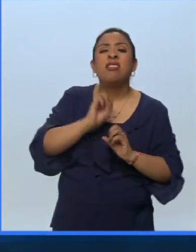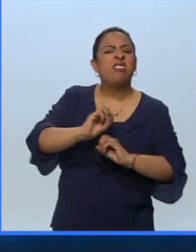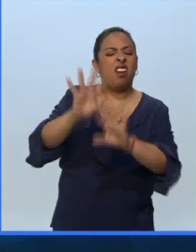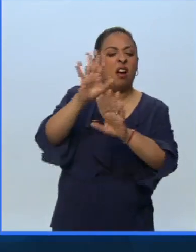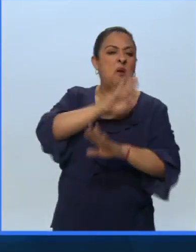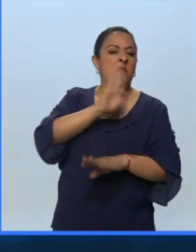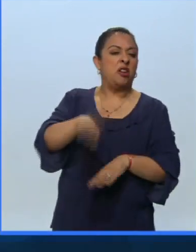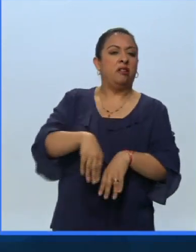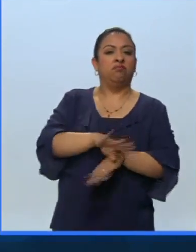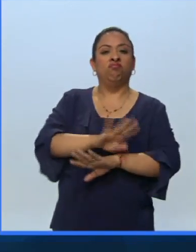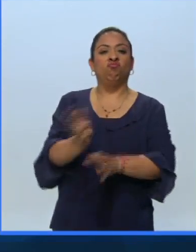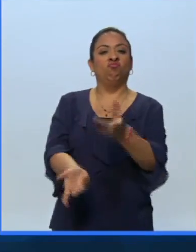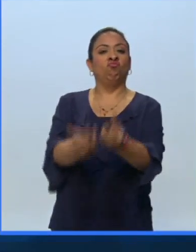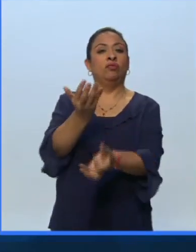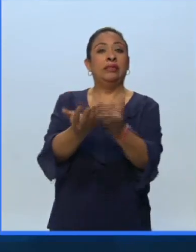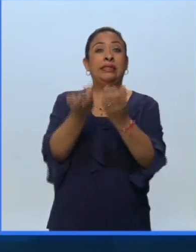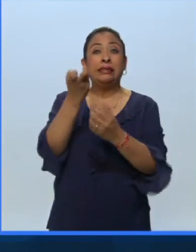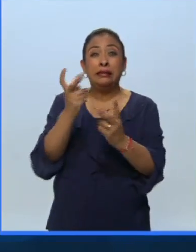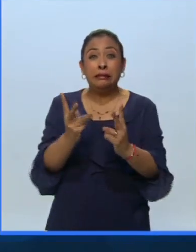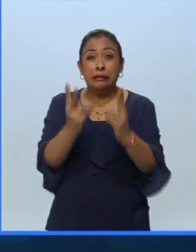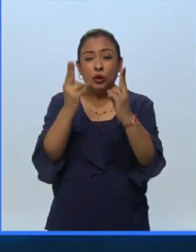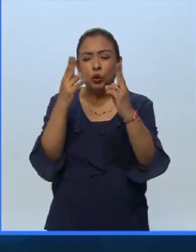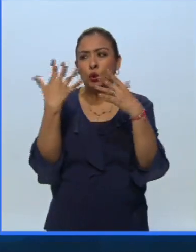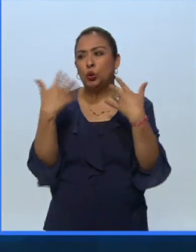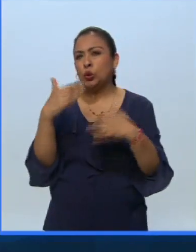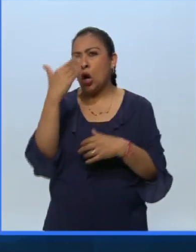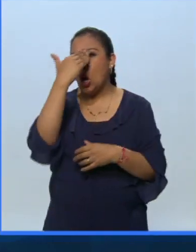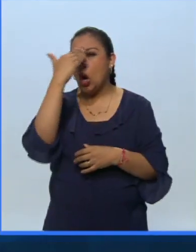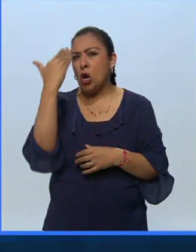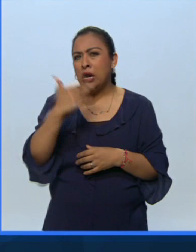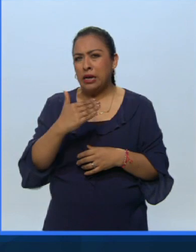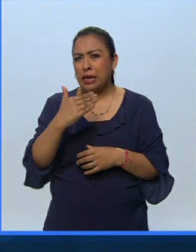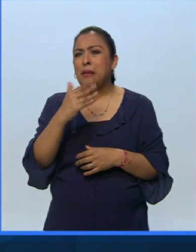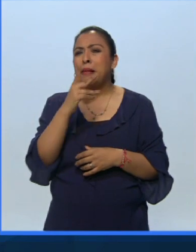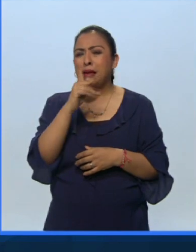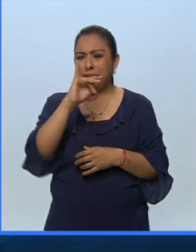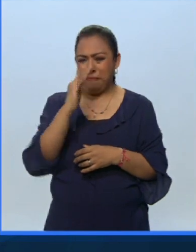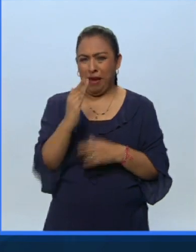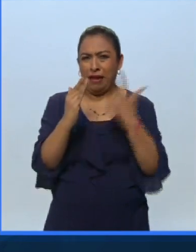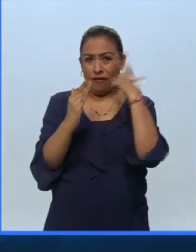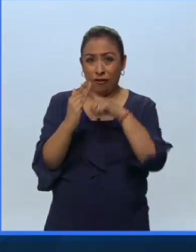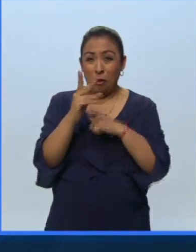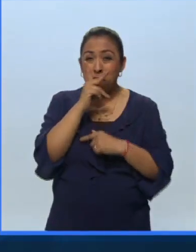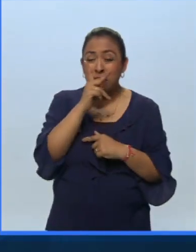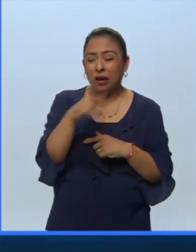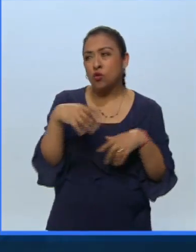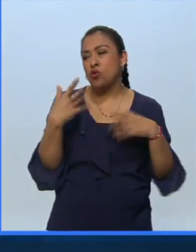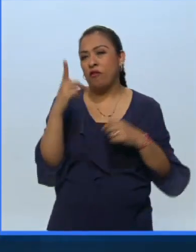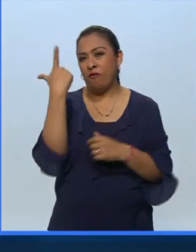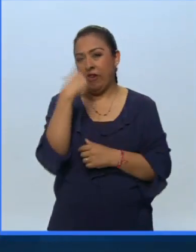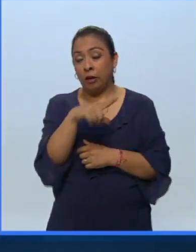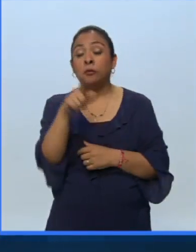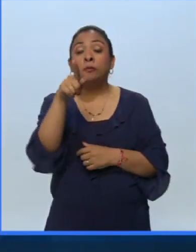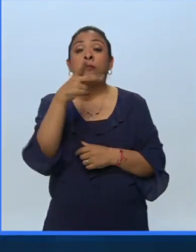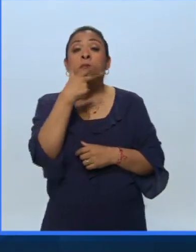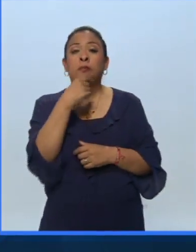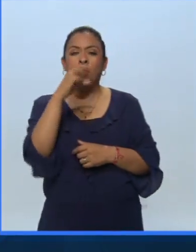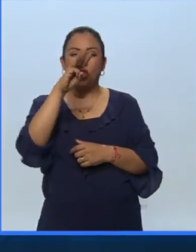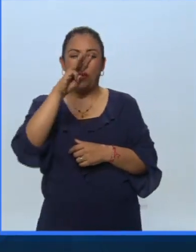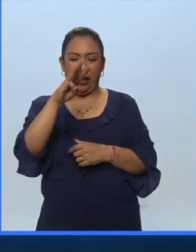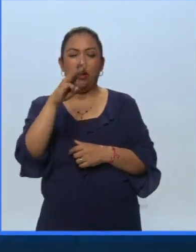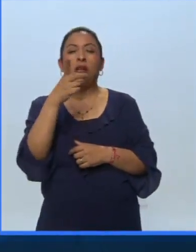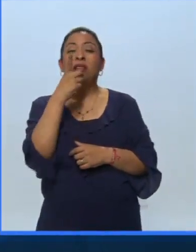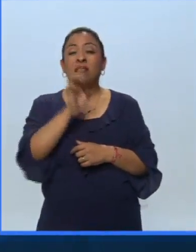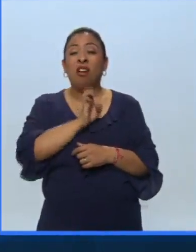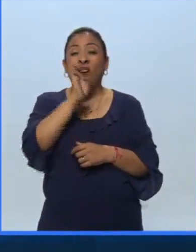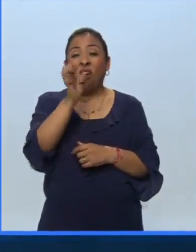morir eso es para mí la frase que es peor que la imagen el venerable W deja claro que los discursos de odio contra la comunidad musulmana